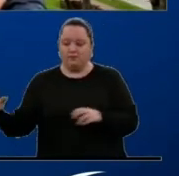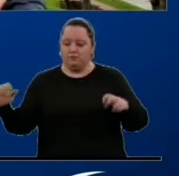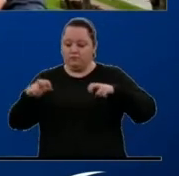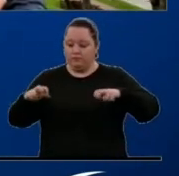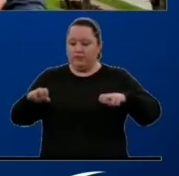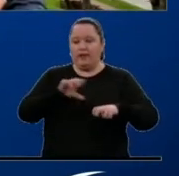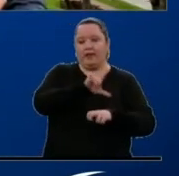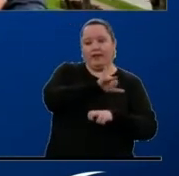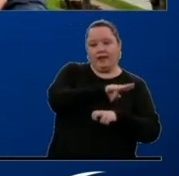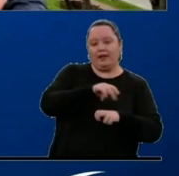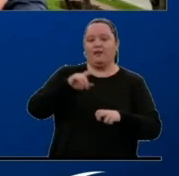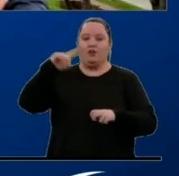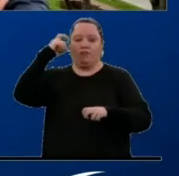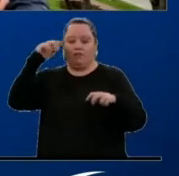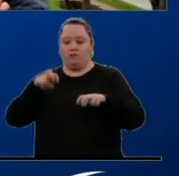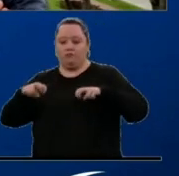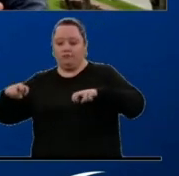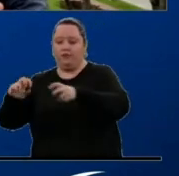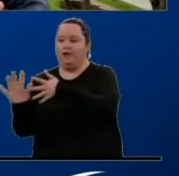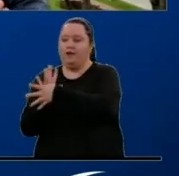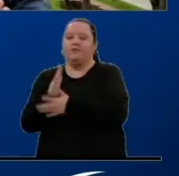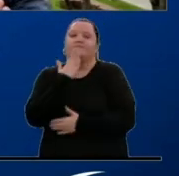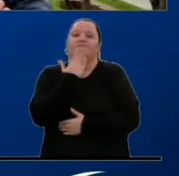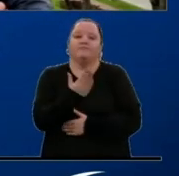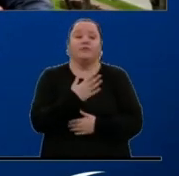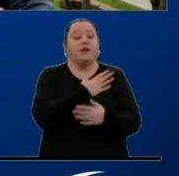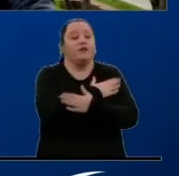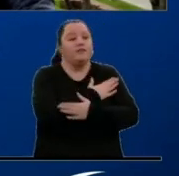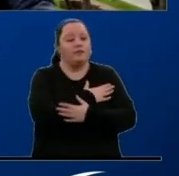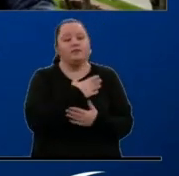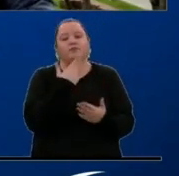con el gobierno nacional. Muy gentil. Un abrazo y mil gracias y buenos días.